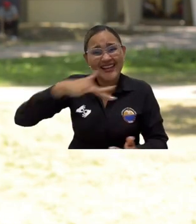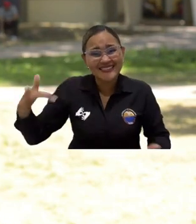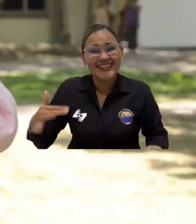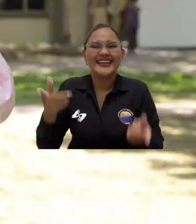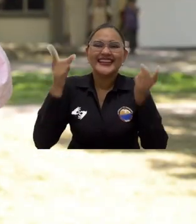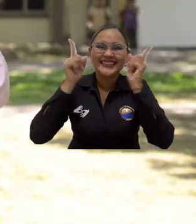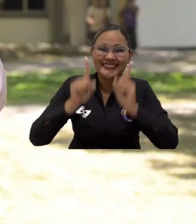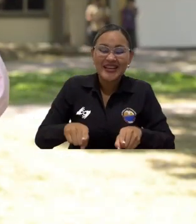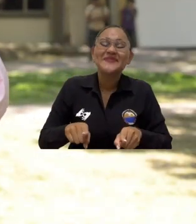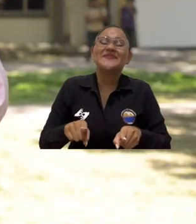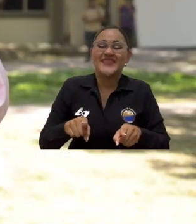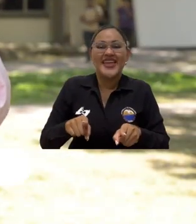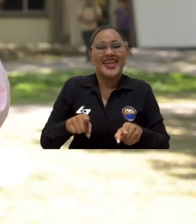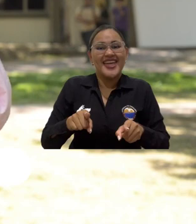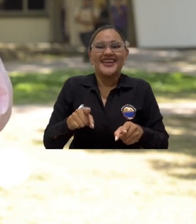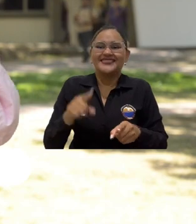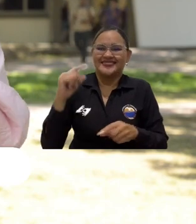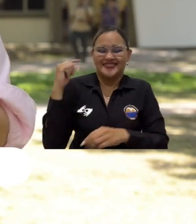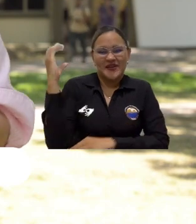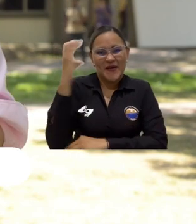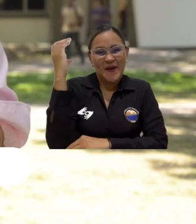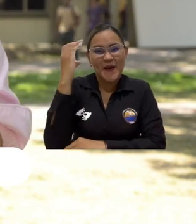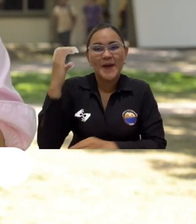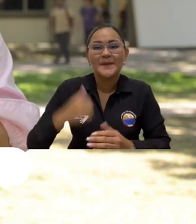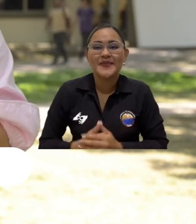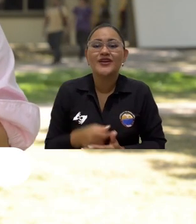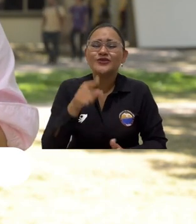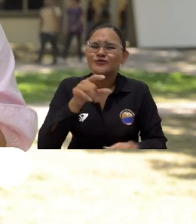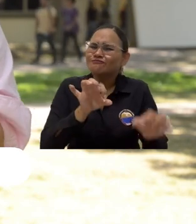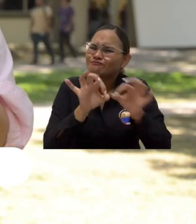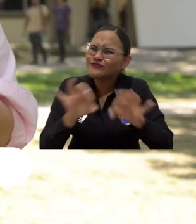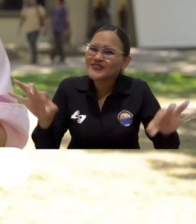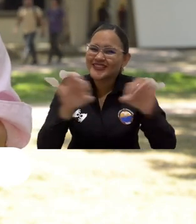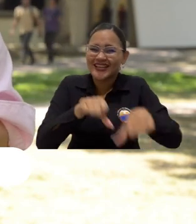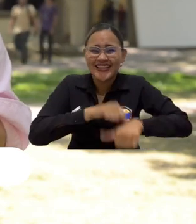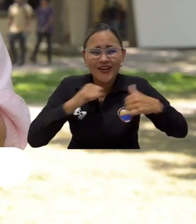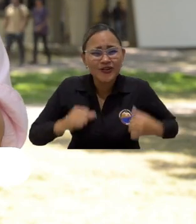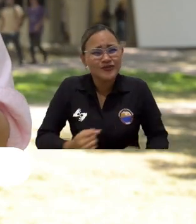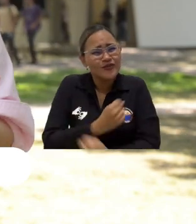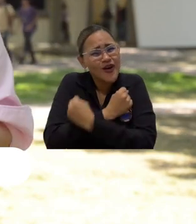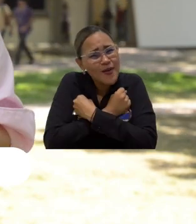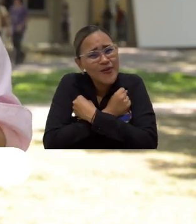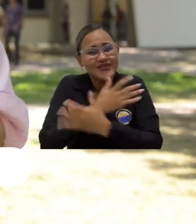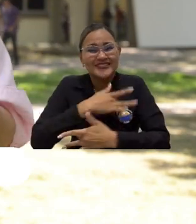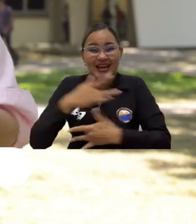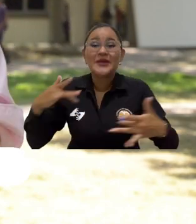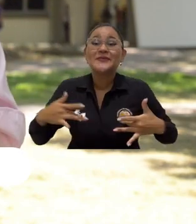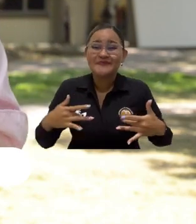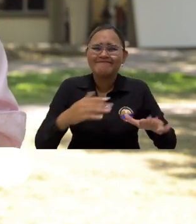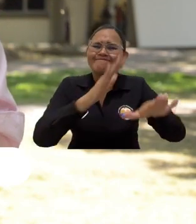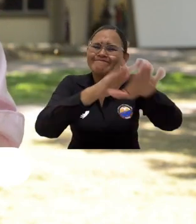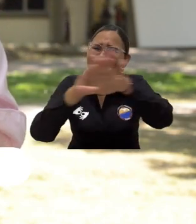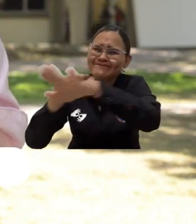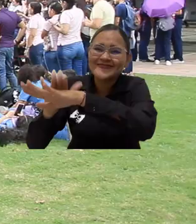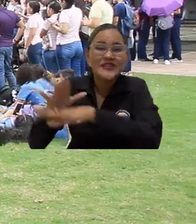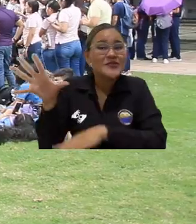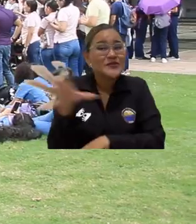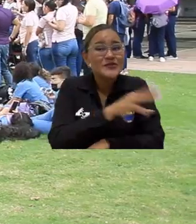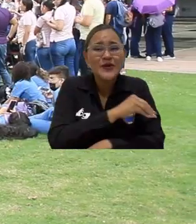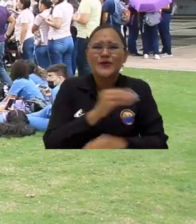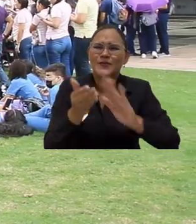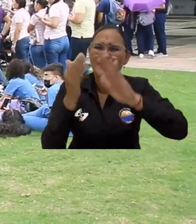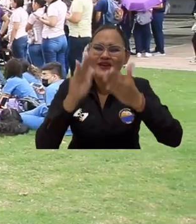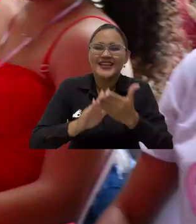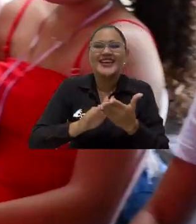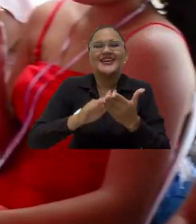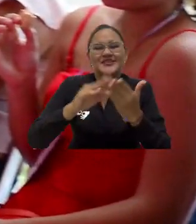Colombia. Ponle corazón a tu salud. Nuestra salud necesita amor, compromiso, entrega, pasión. Llevar